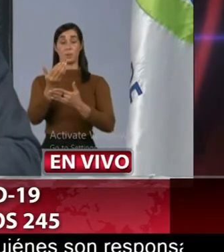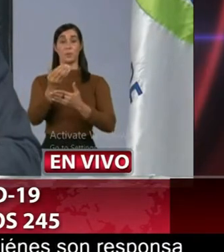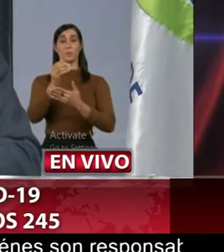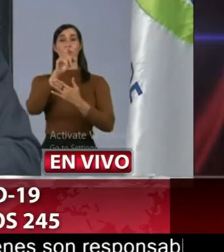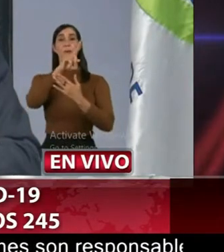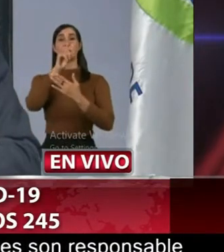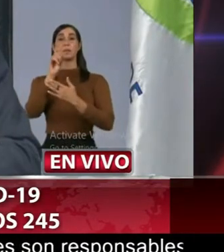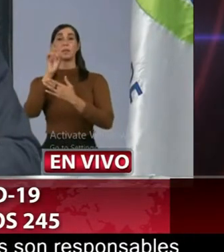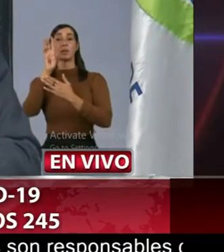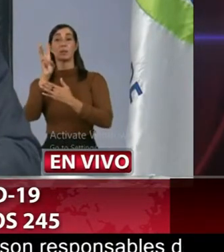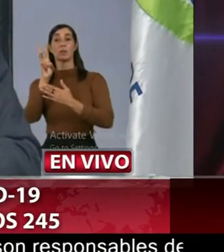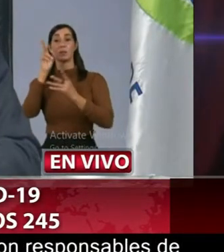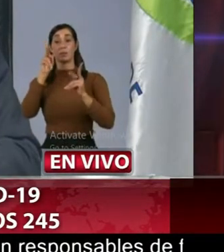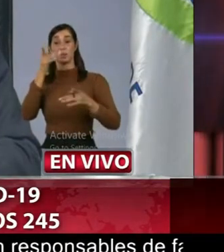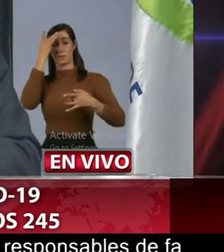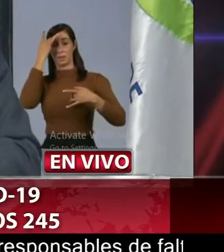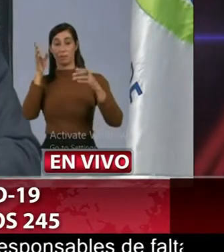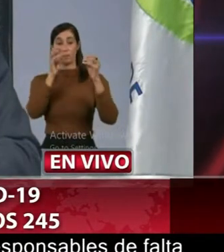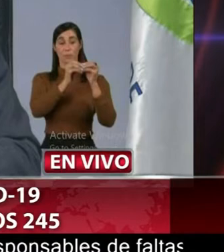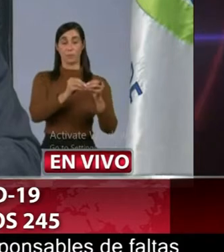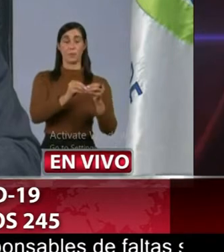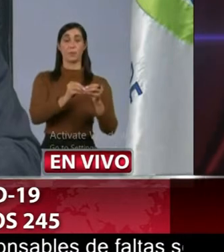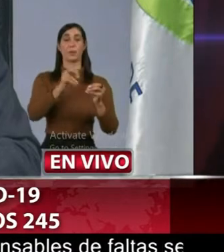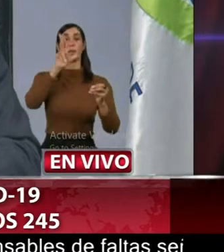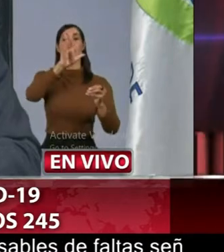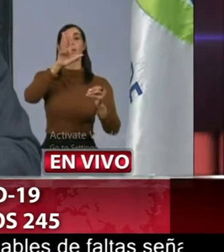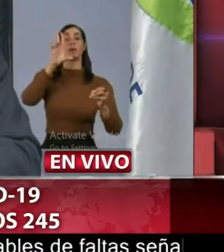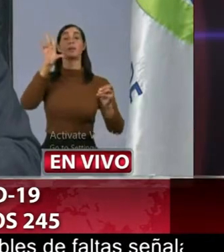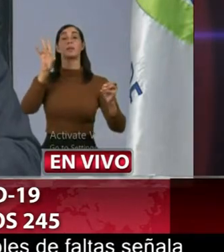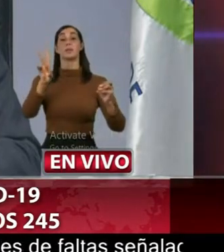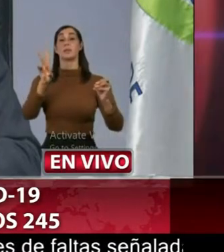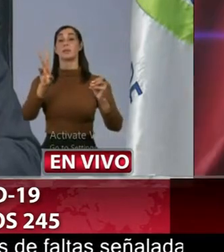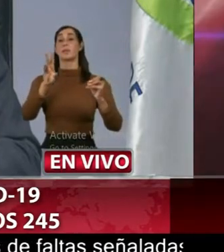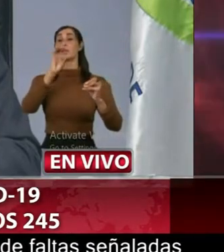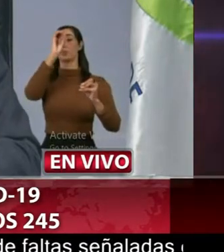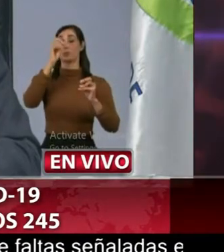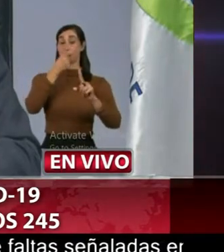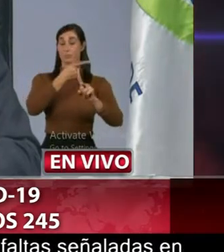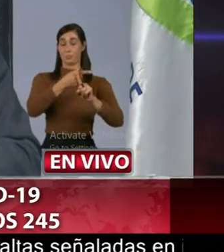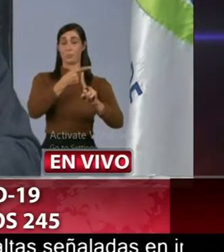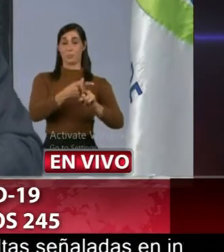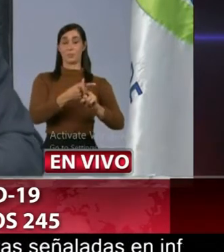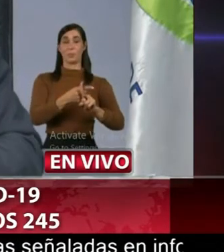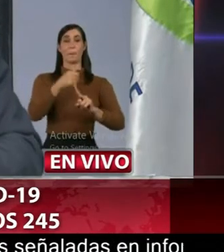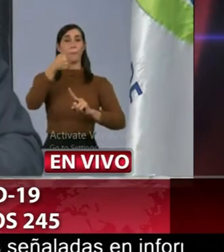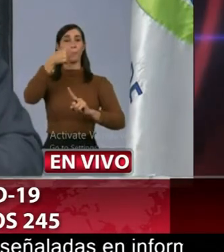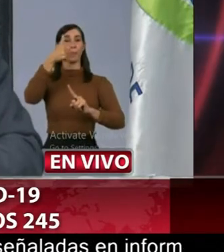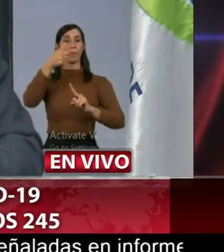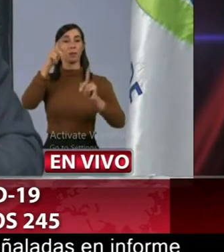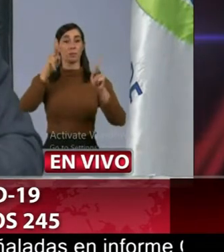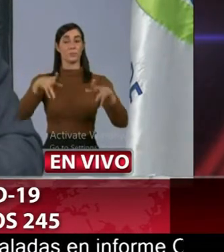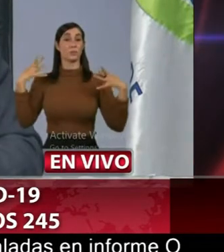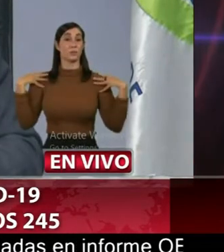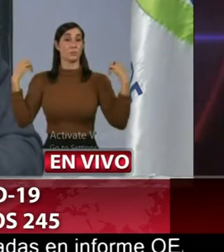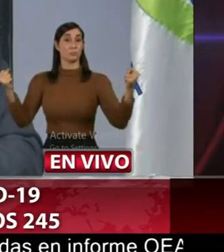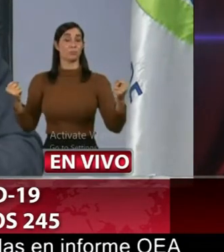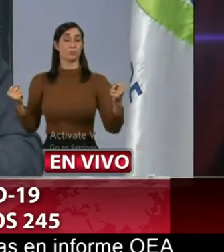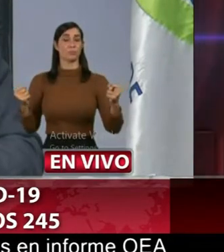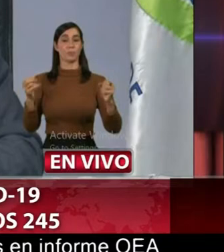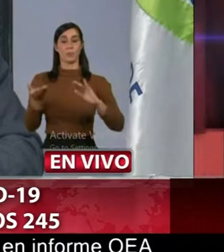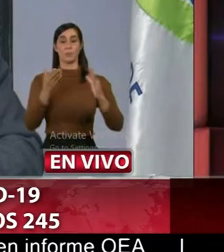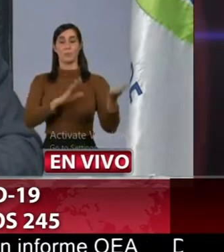sesenta y seis acumulados treinta y siete por ciento de positividad diez recuperados